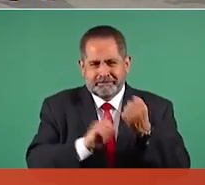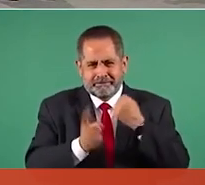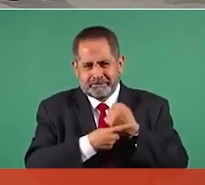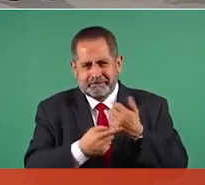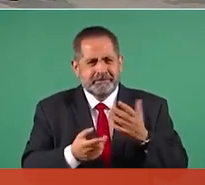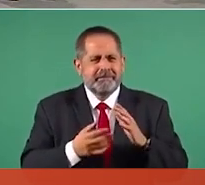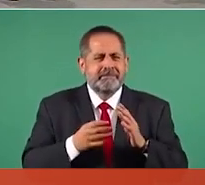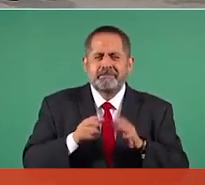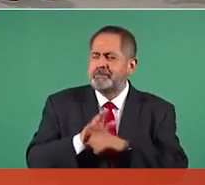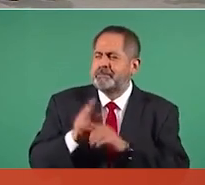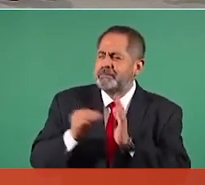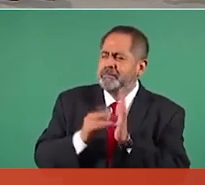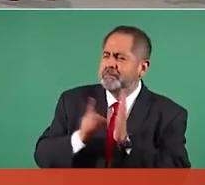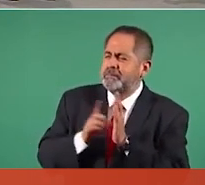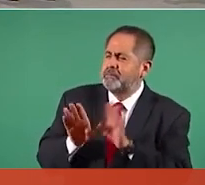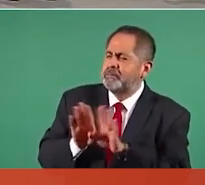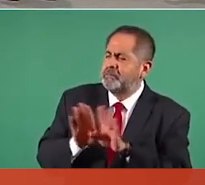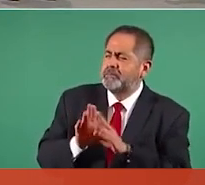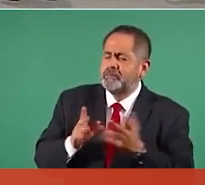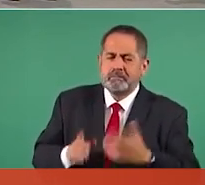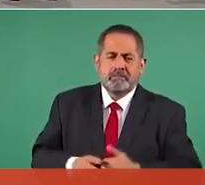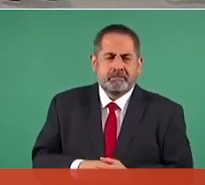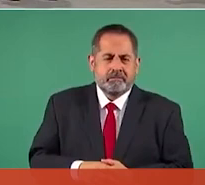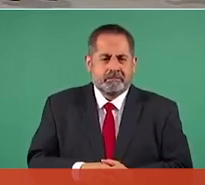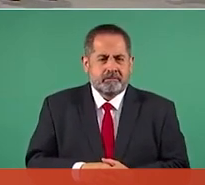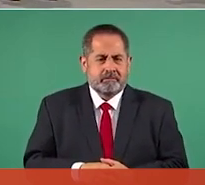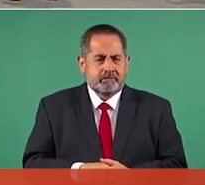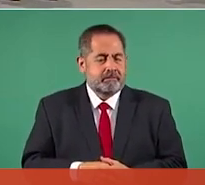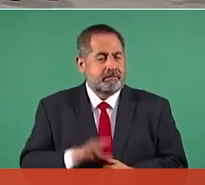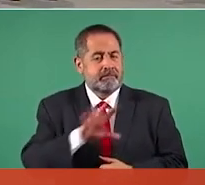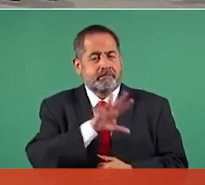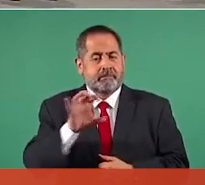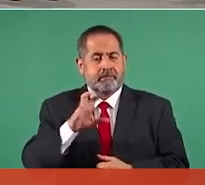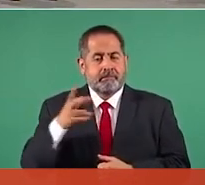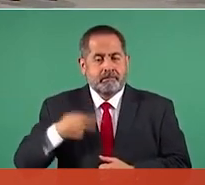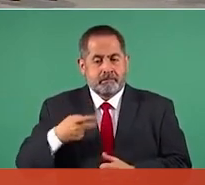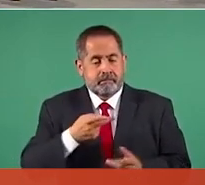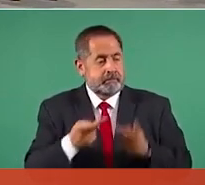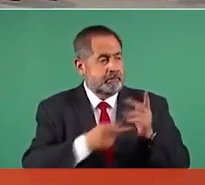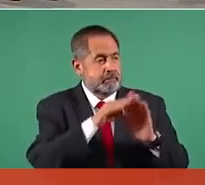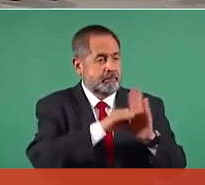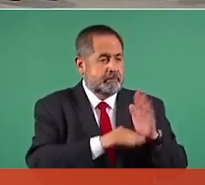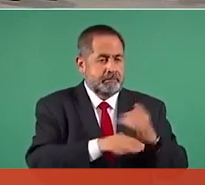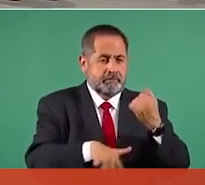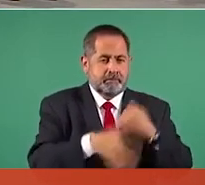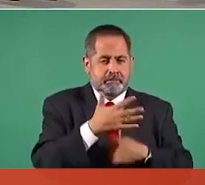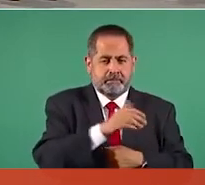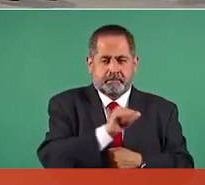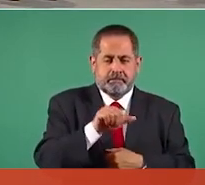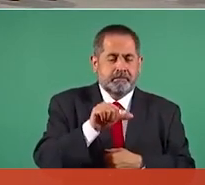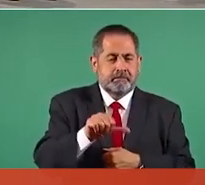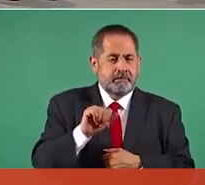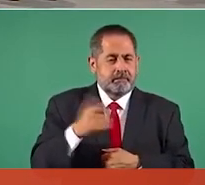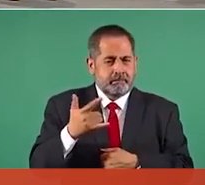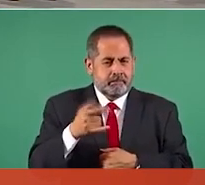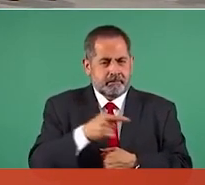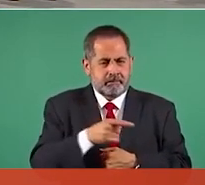metodología. Sí, entrevistados, del 15 al 16 de julio.